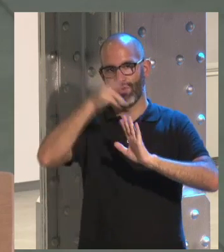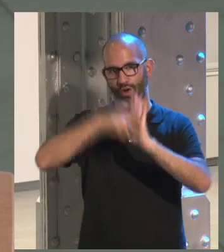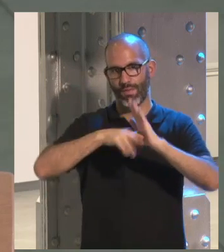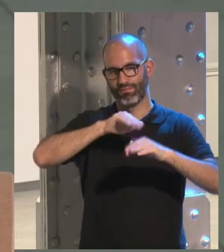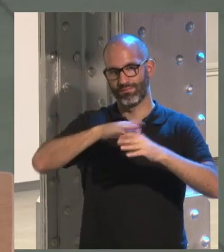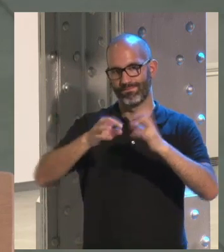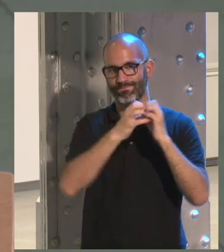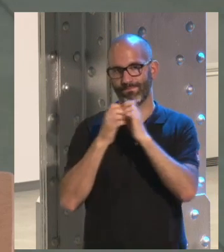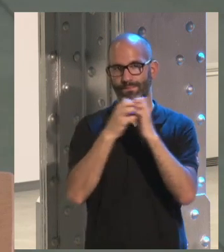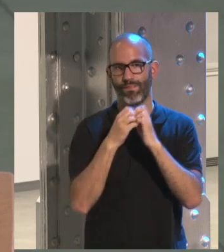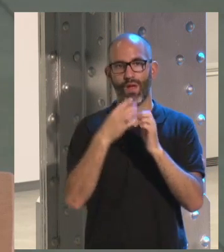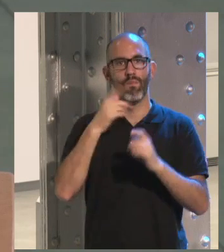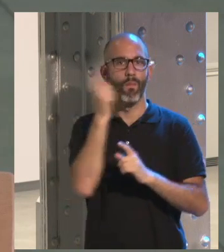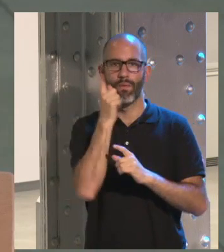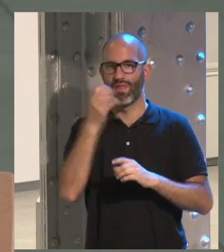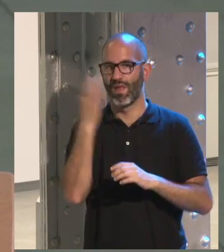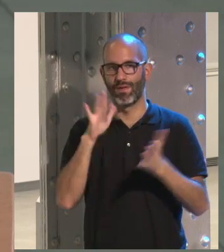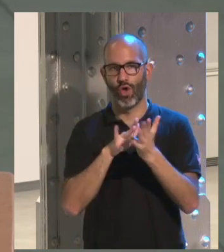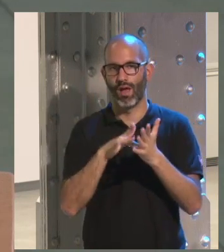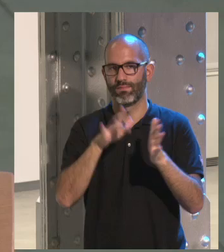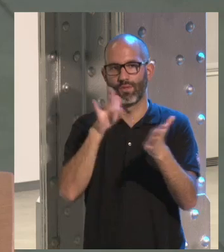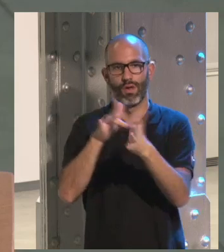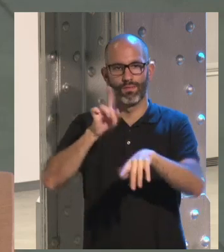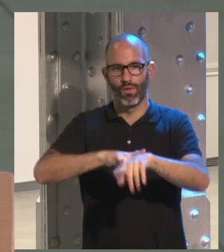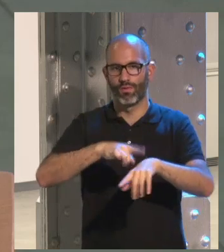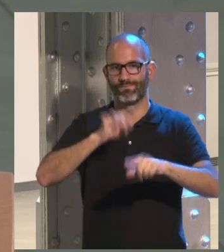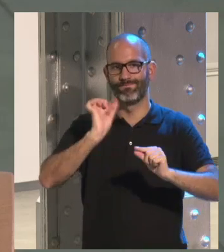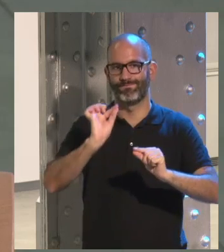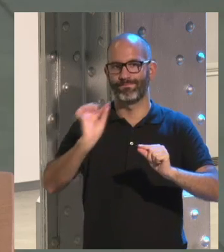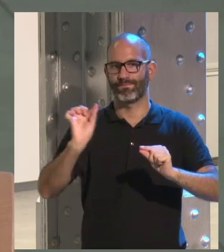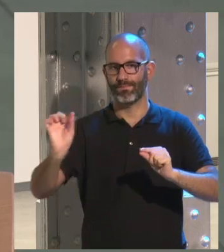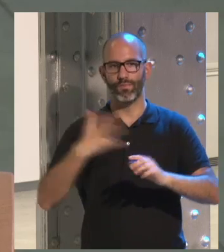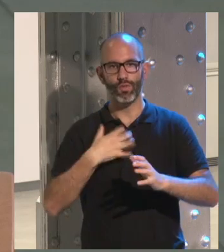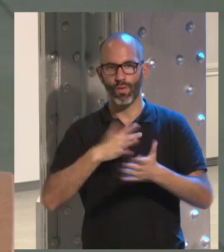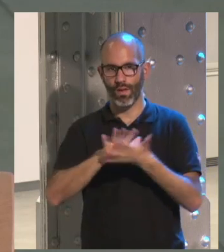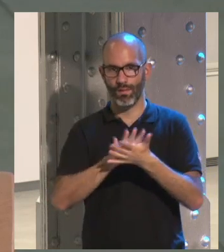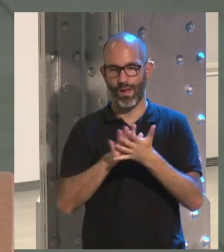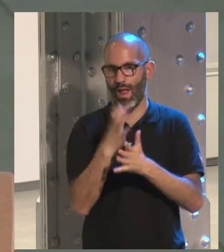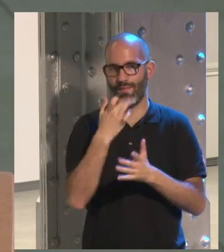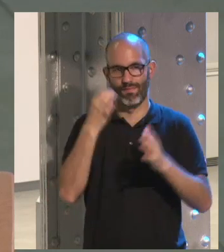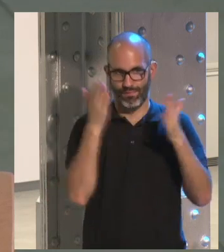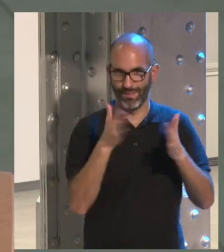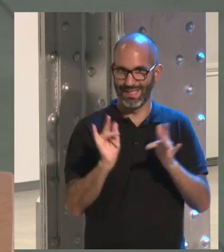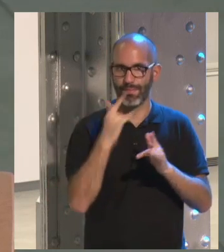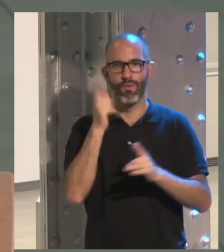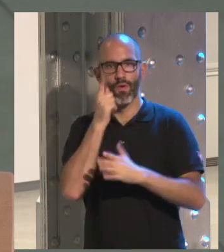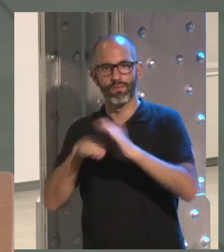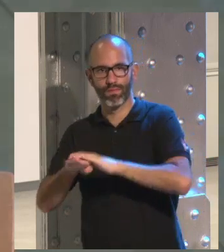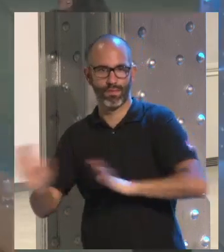está apagado que a determinadas horas el móvil no se utiliza y cuando son todavía aún más pequeños restringirle el horario